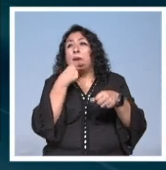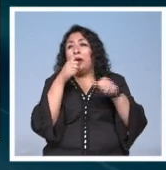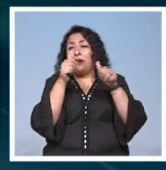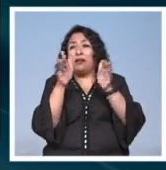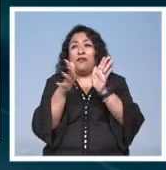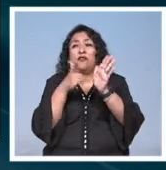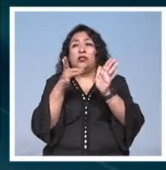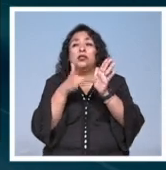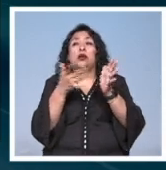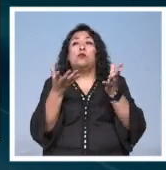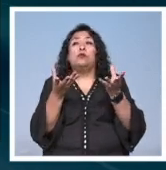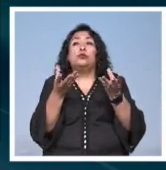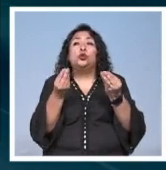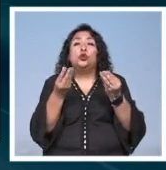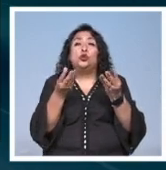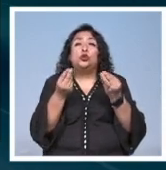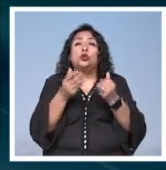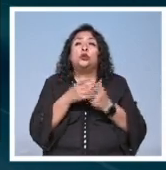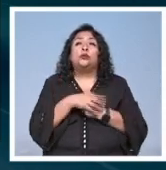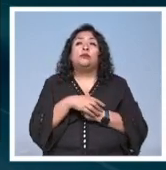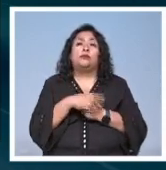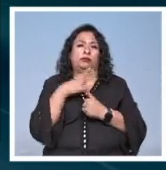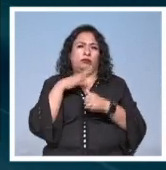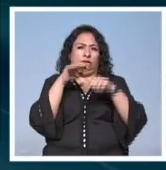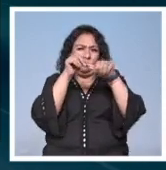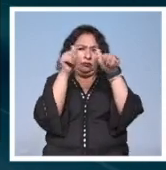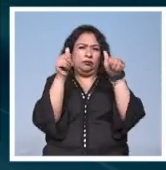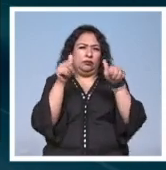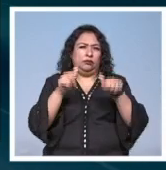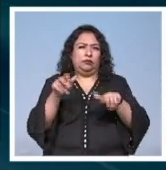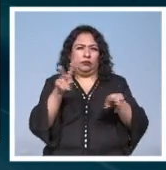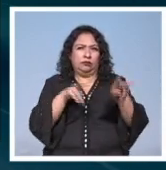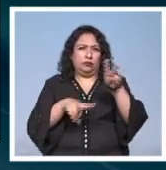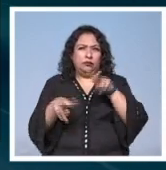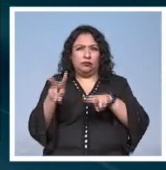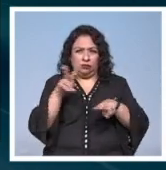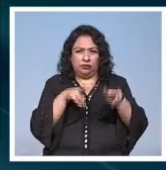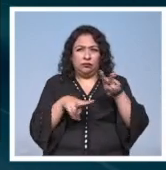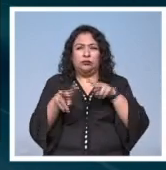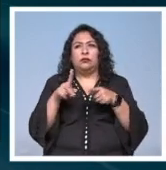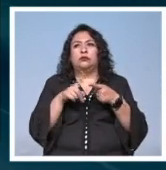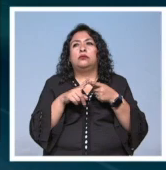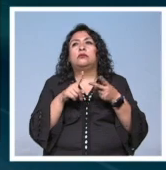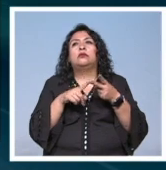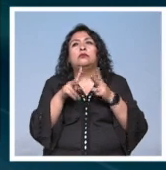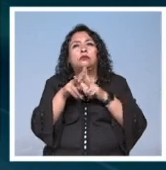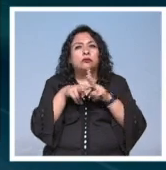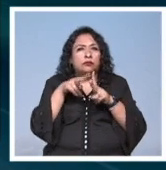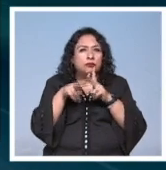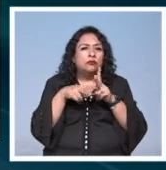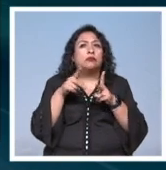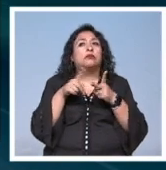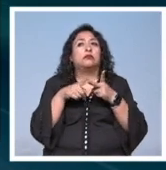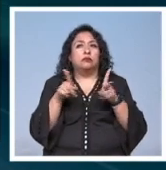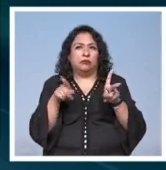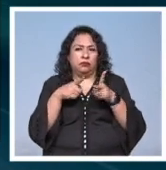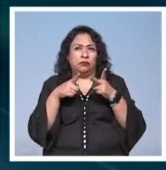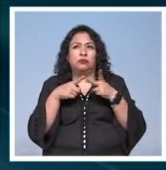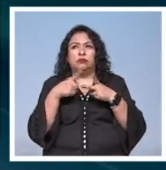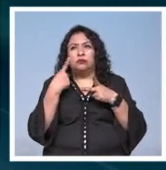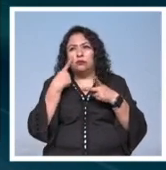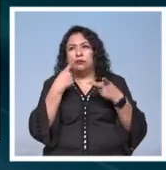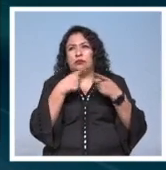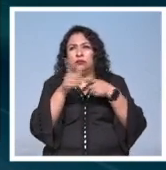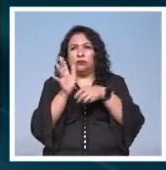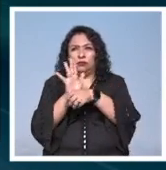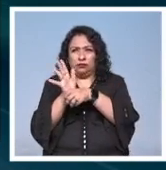influenciado mucho por las artes visuales por el video su música aparece en